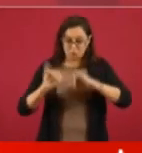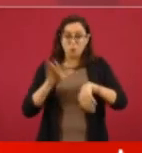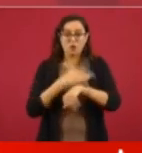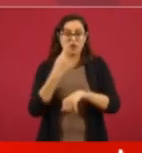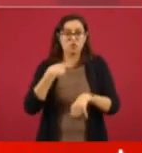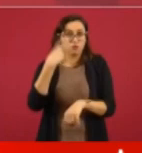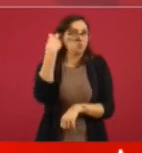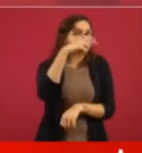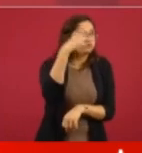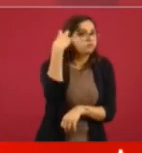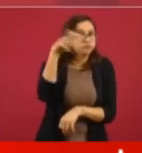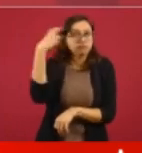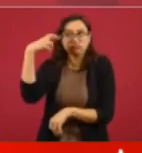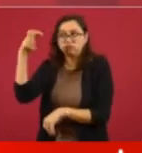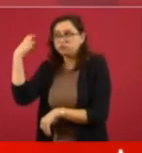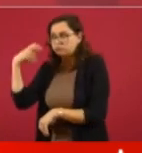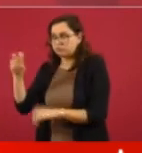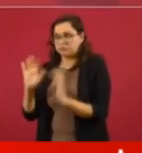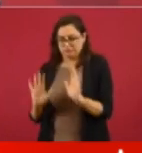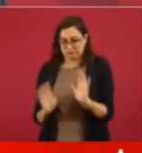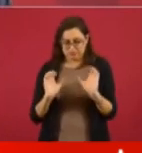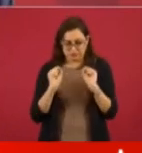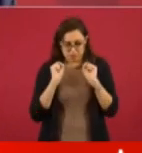o infectar a nadie.